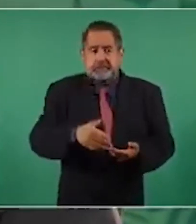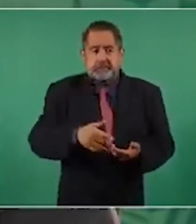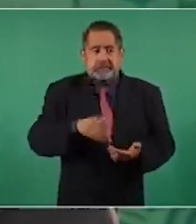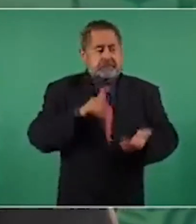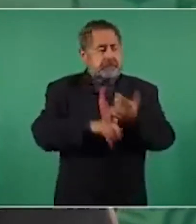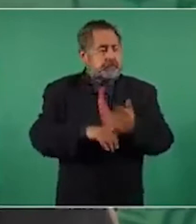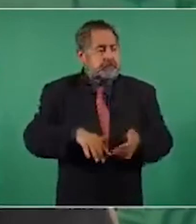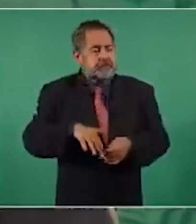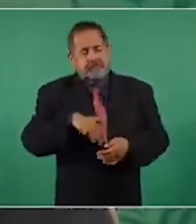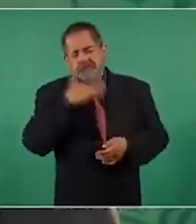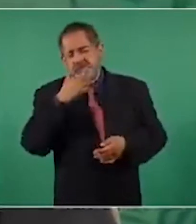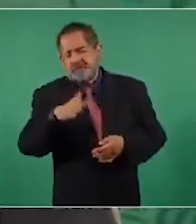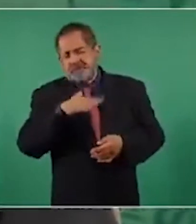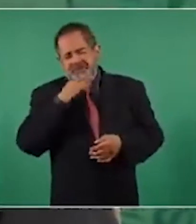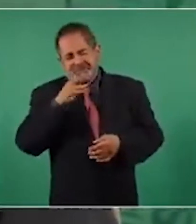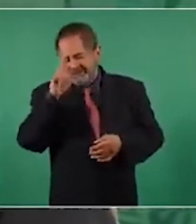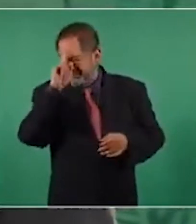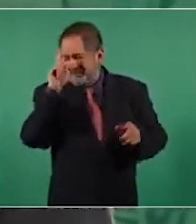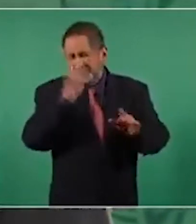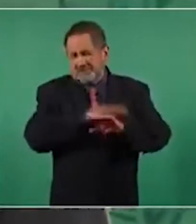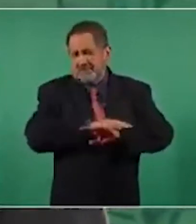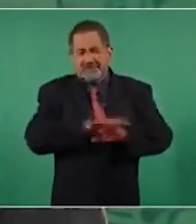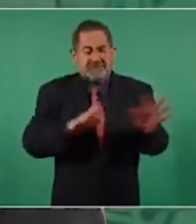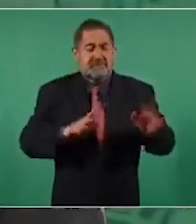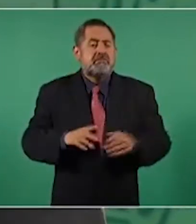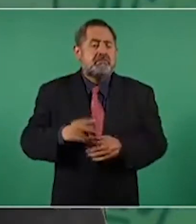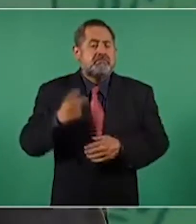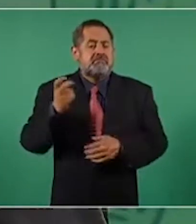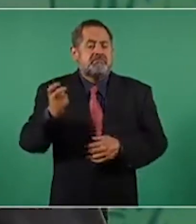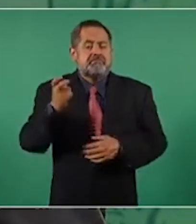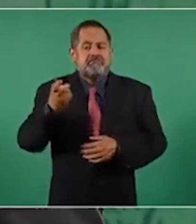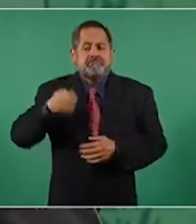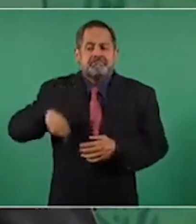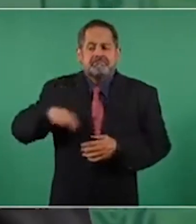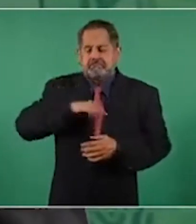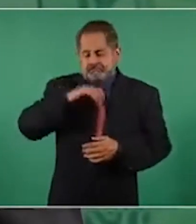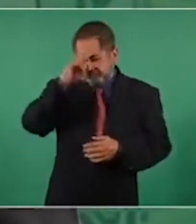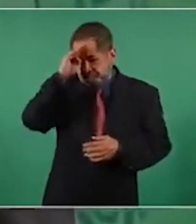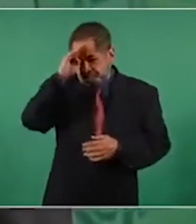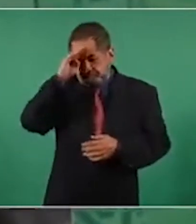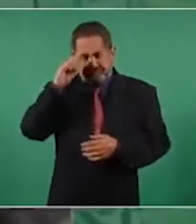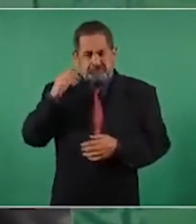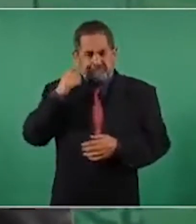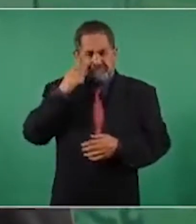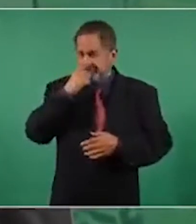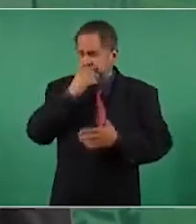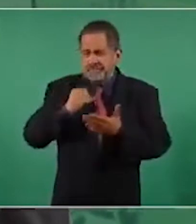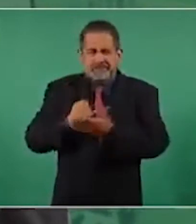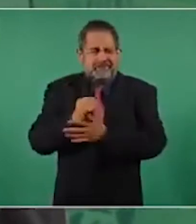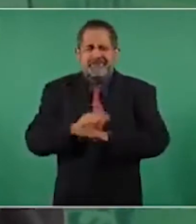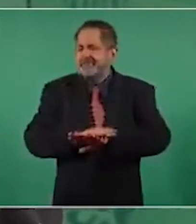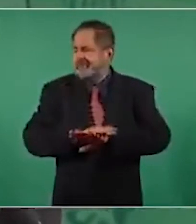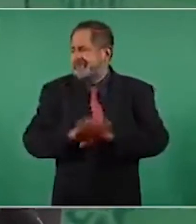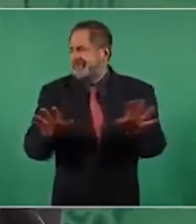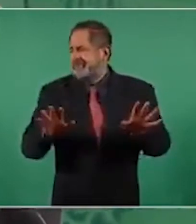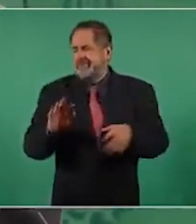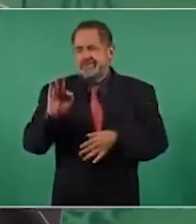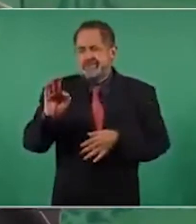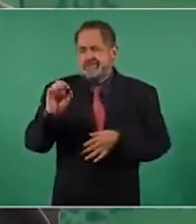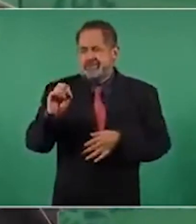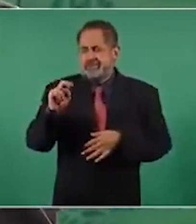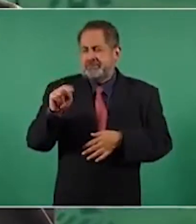nosotros decidimos desaparecer ese mecanismo